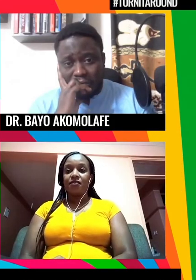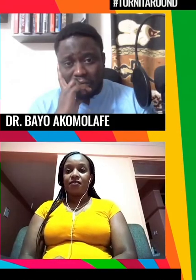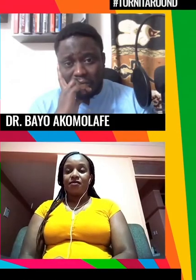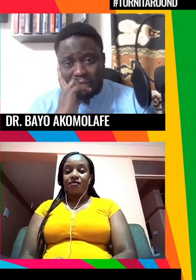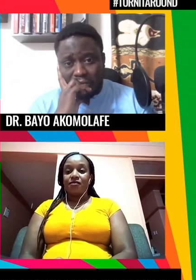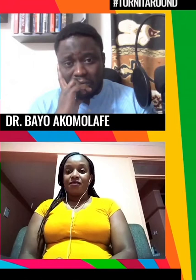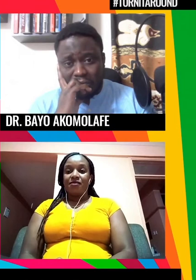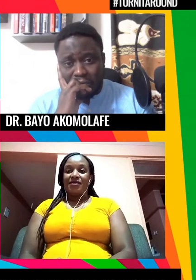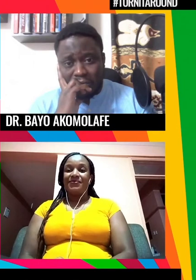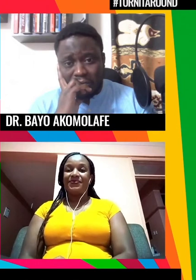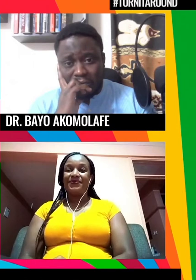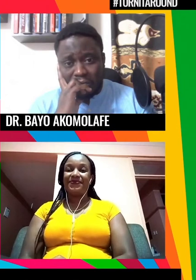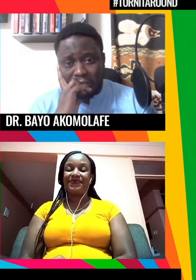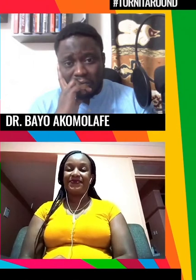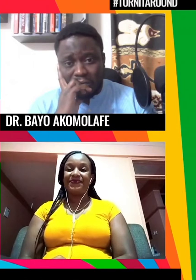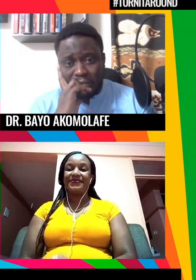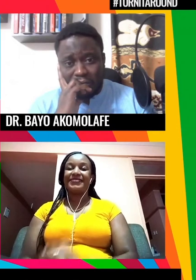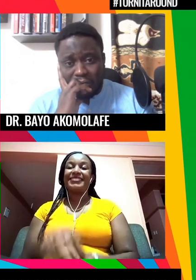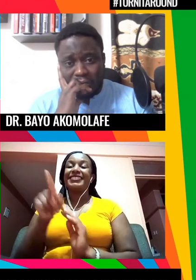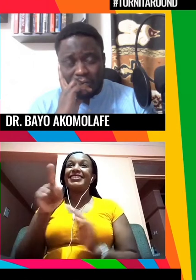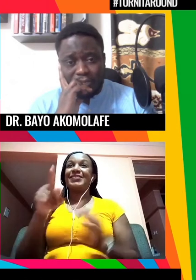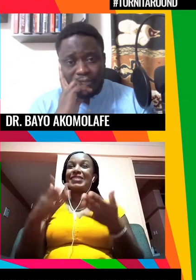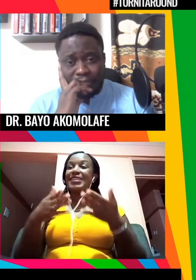fantástico Rajesh creo que ha sido un inicio fantástico